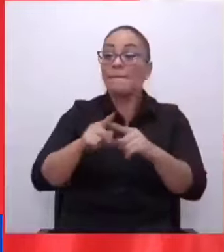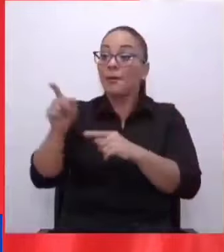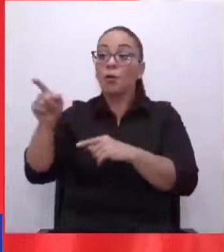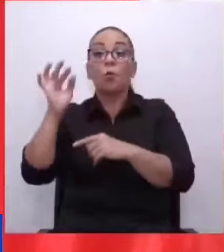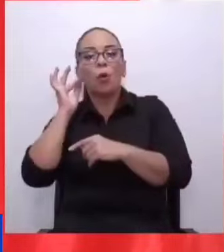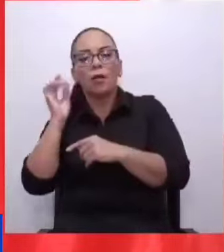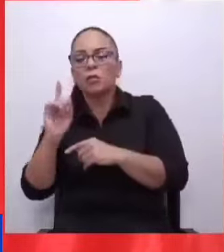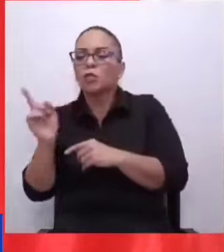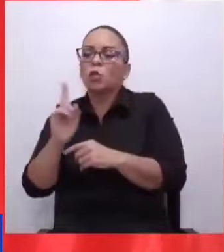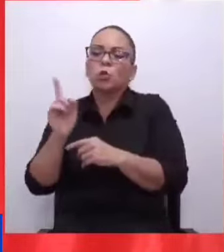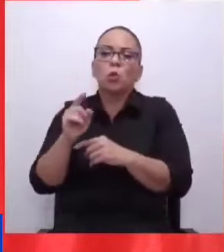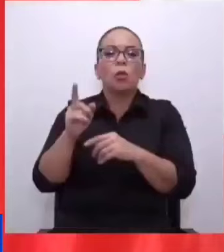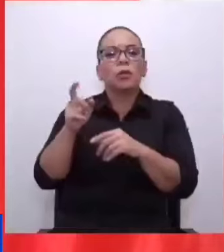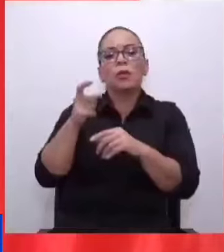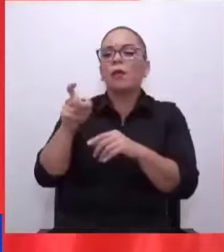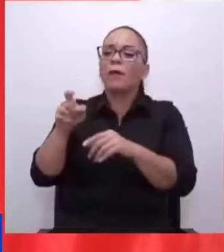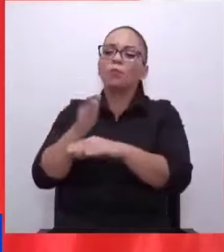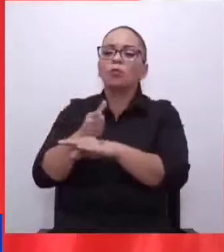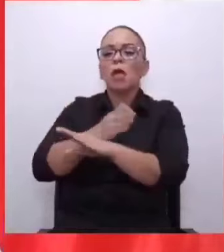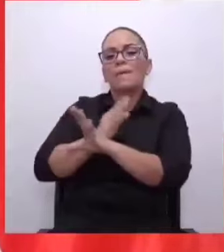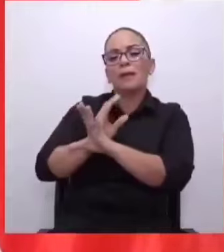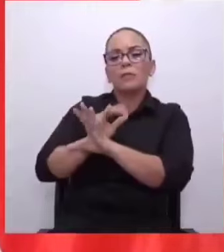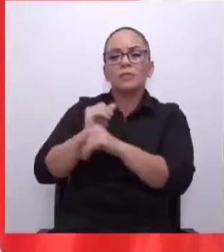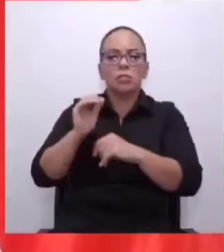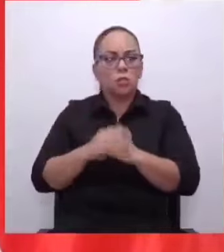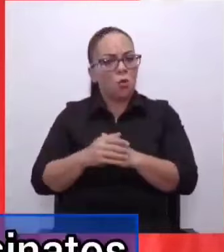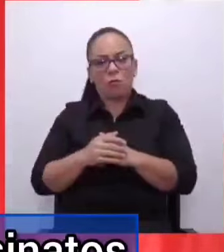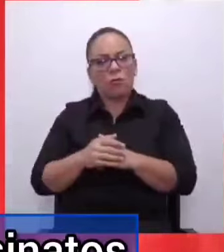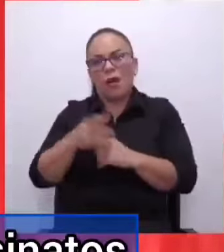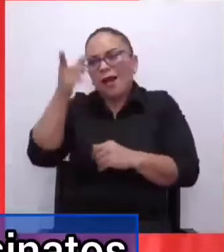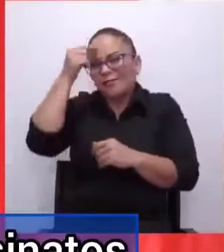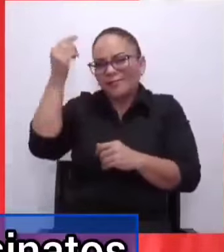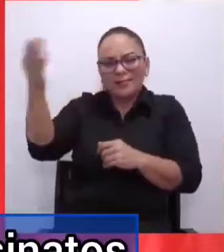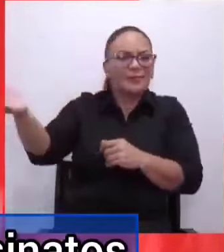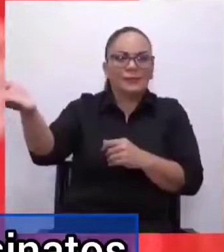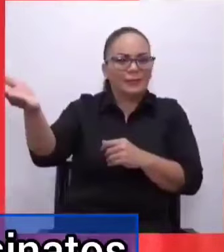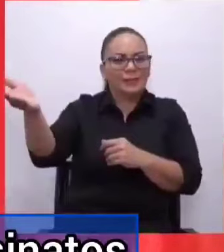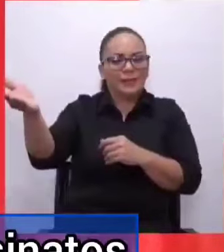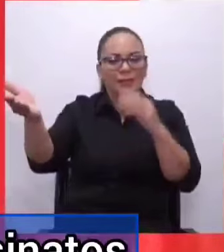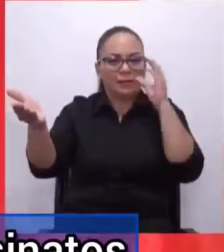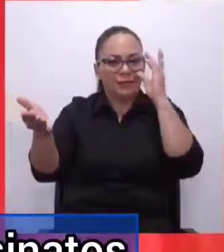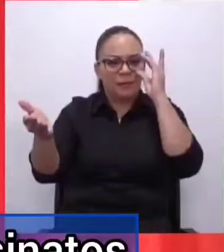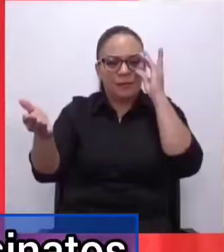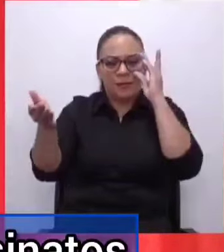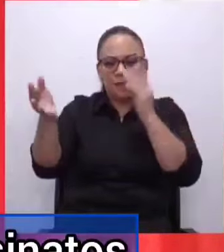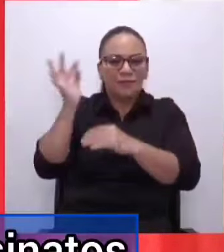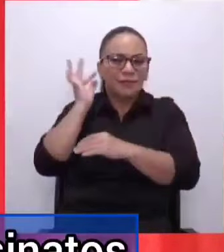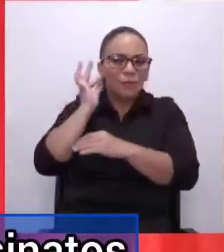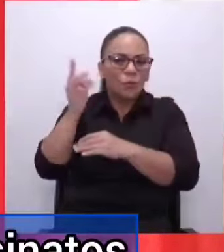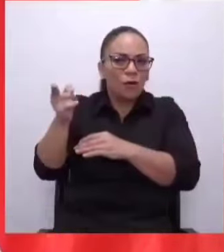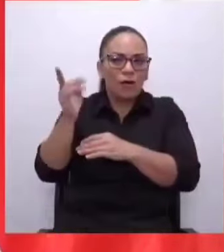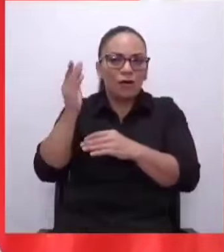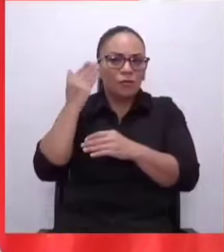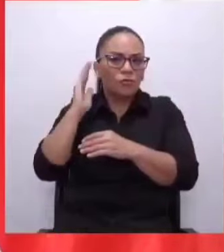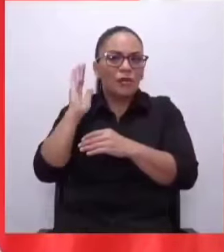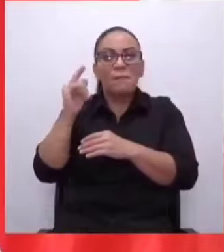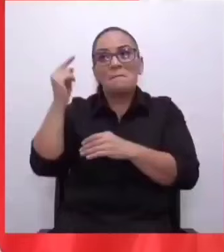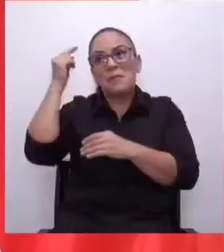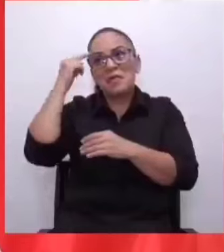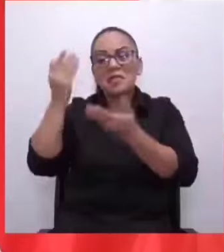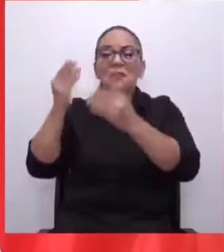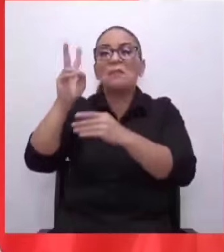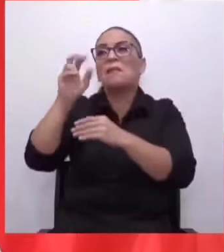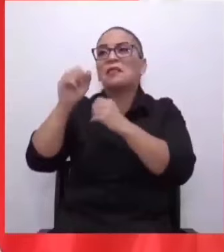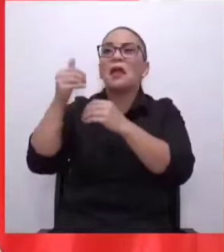la absurda lógica esa señora, de en 20 años tal vez se nos acaben los asesinatos, pero